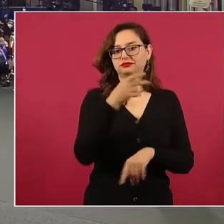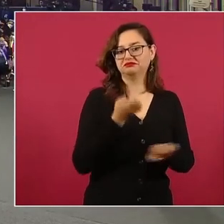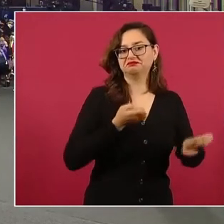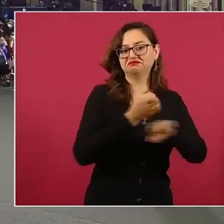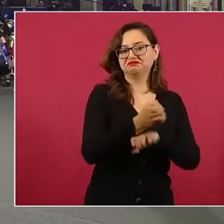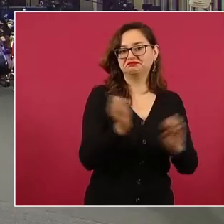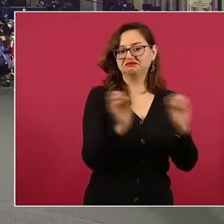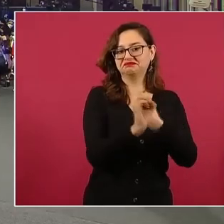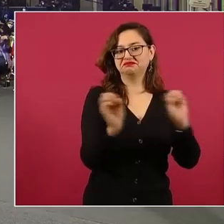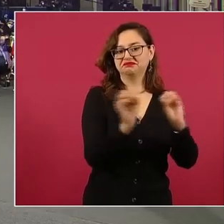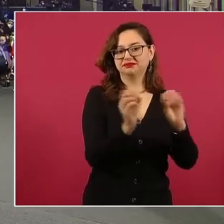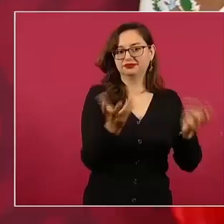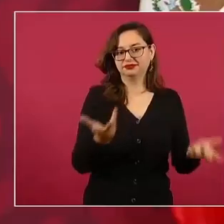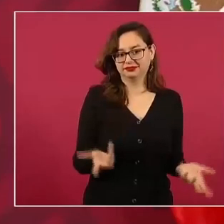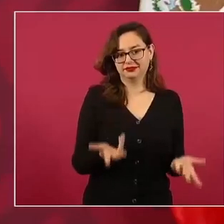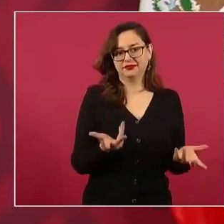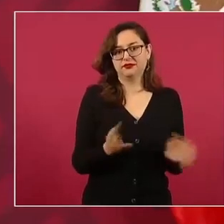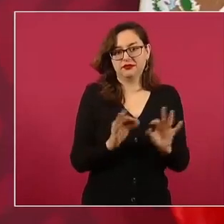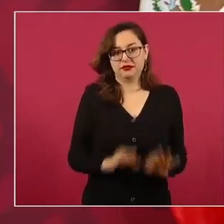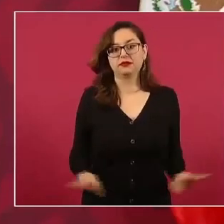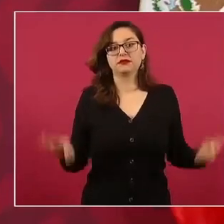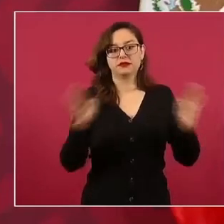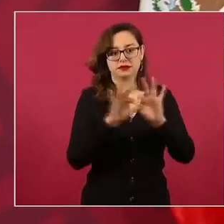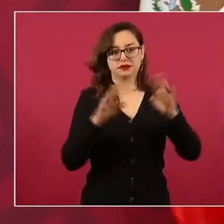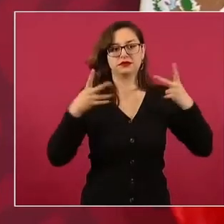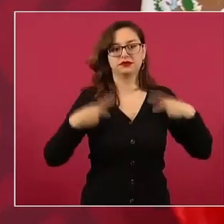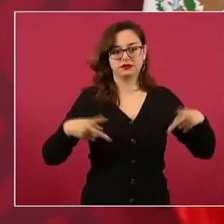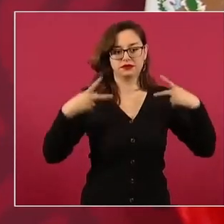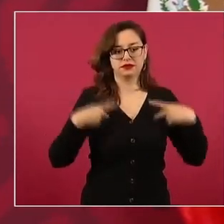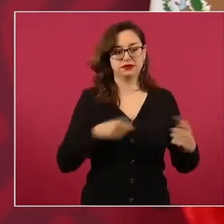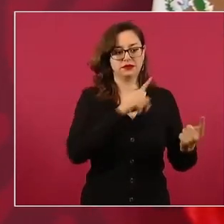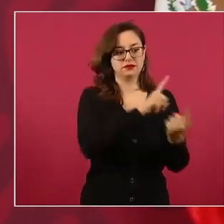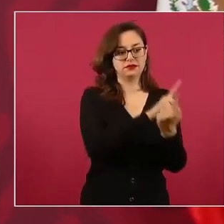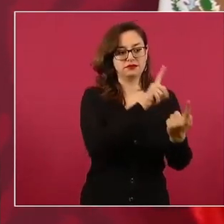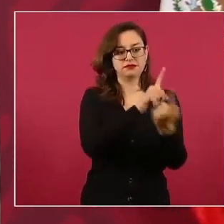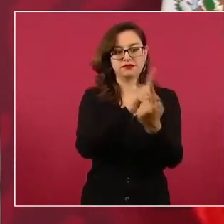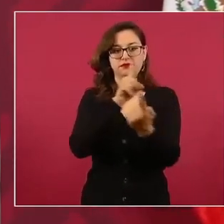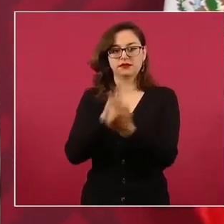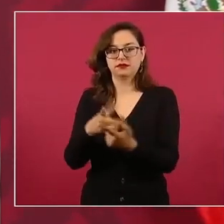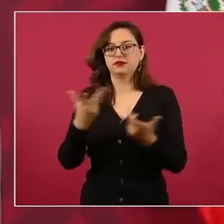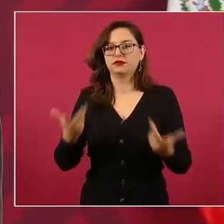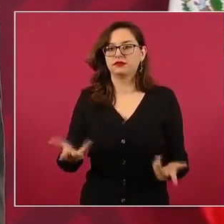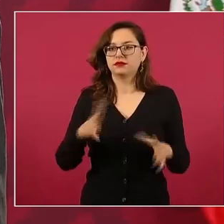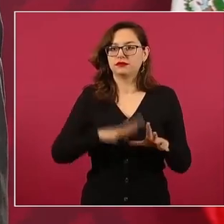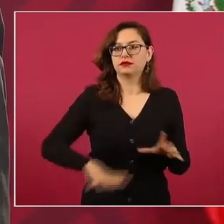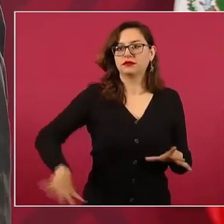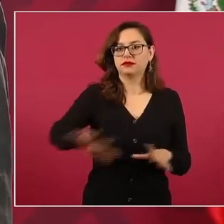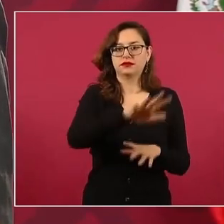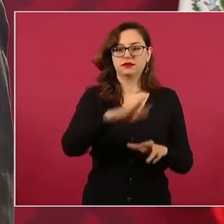Hay que tener comunicación con la gente y respetar al pueblo. ejemplo,